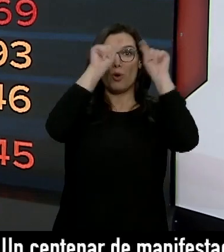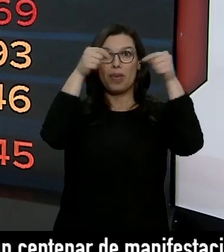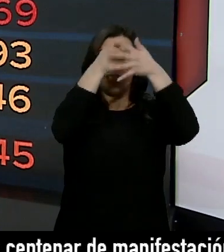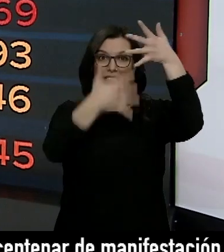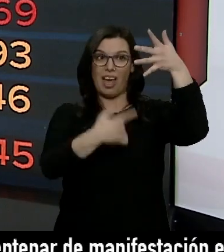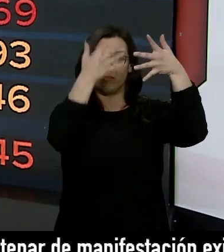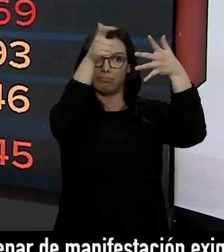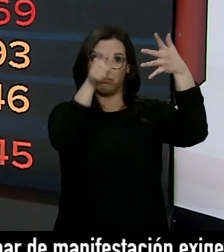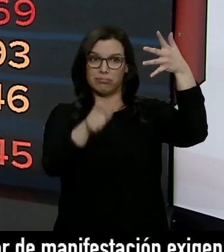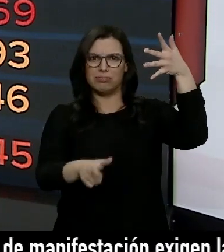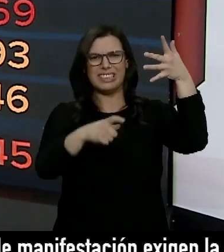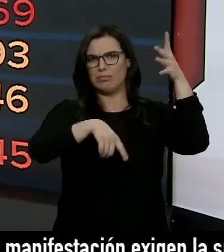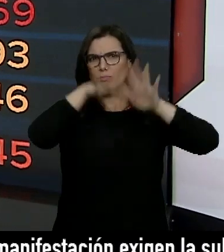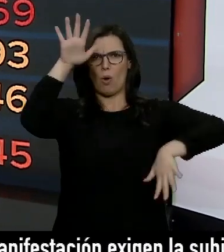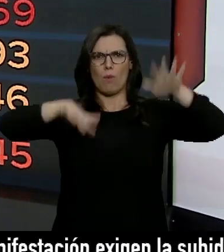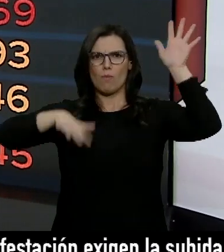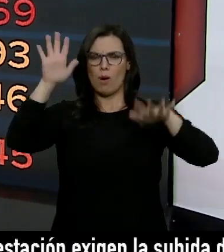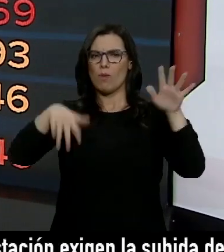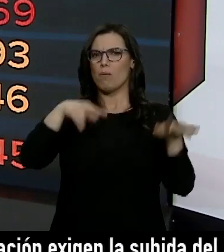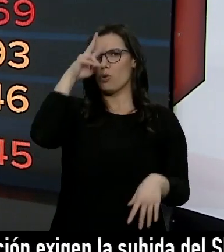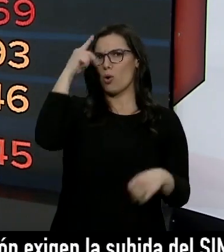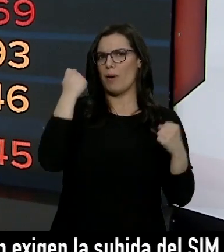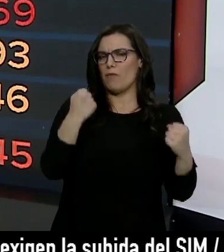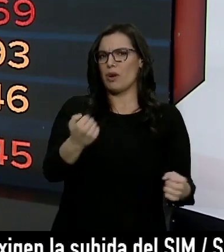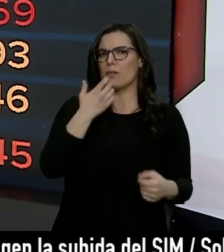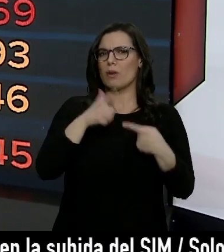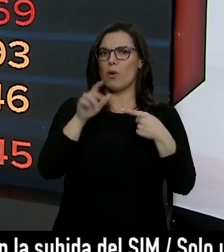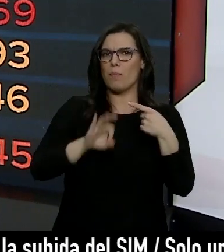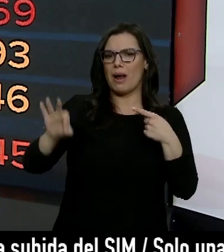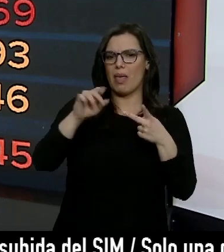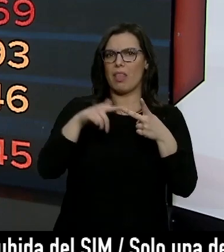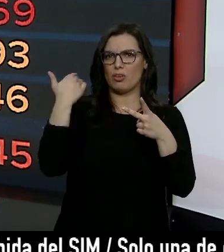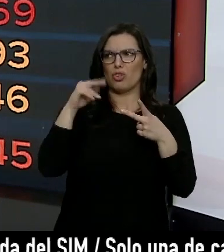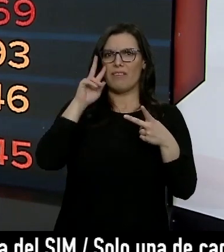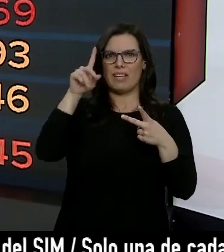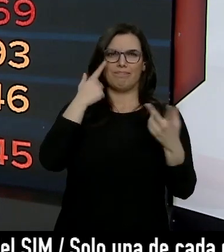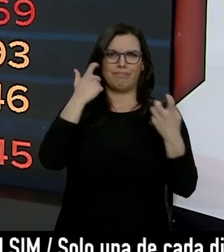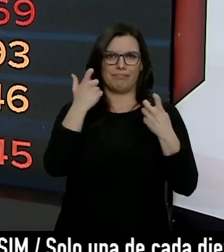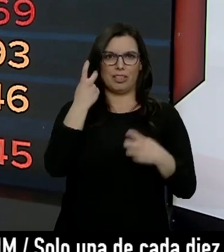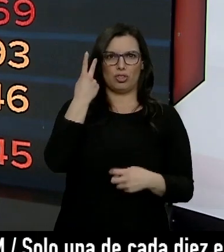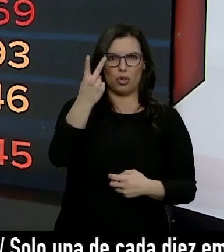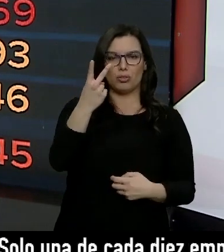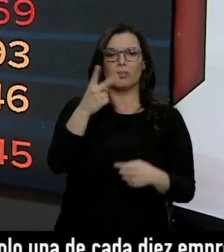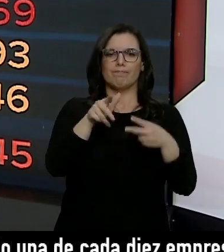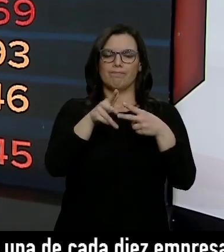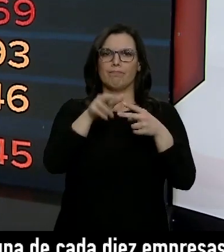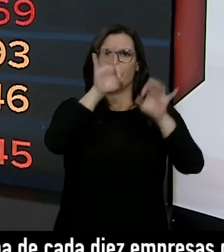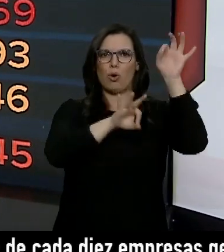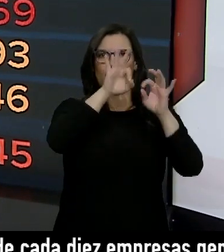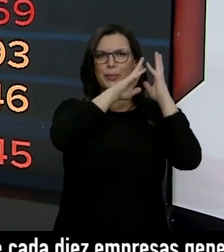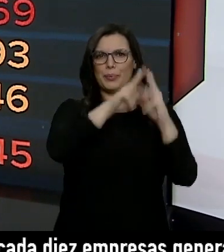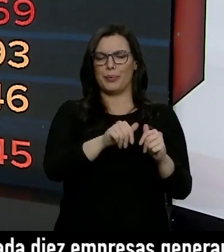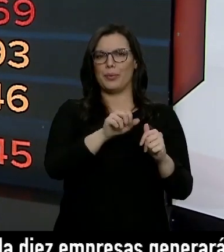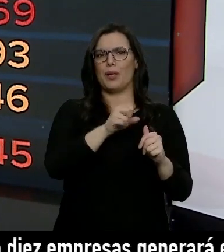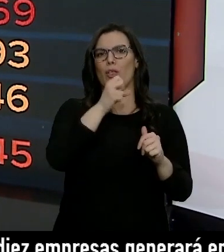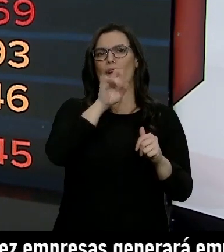son muy desiguales. Siguen preocupando mucho los datos de Palencia y Soria, ahí las ven destacadas, con incidencias acumuladas a